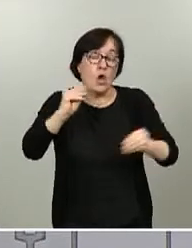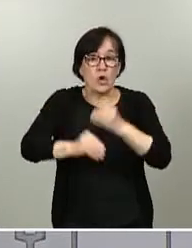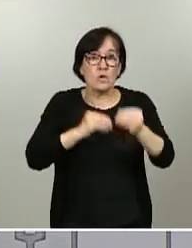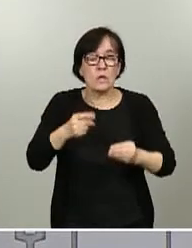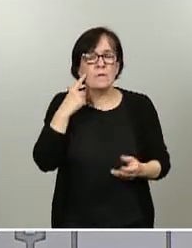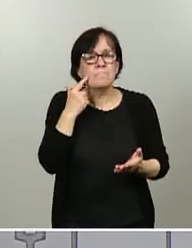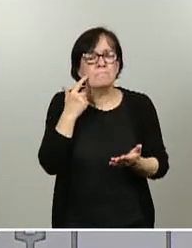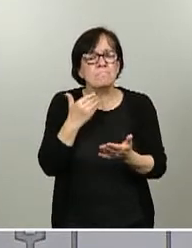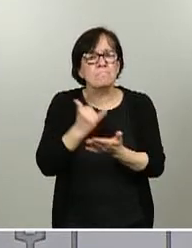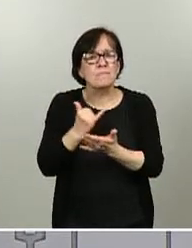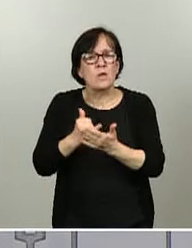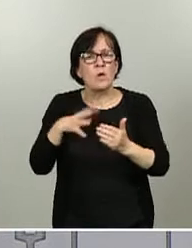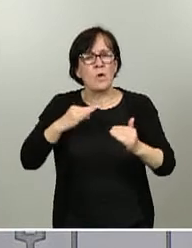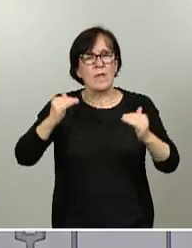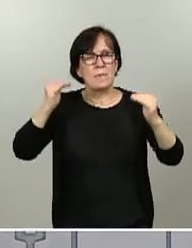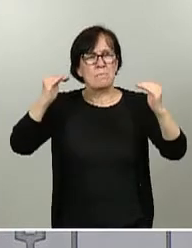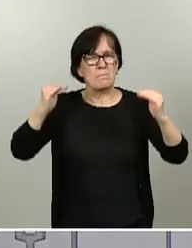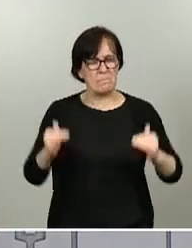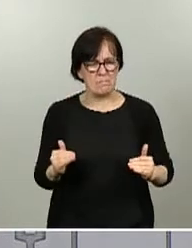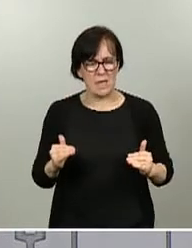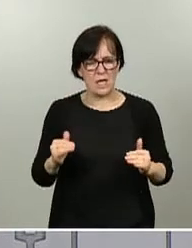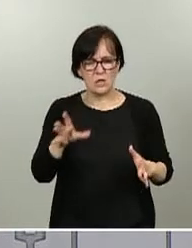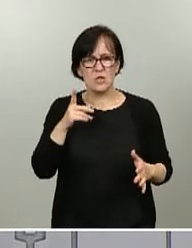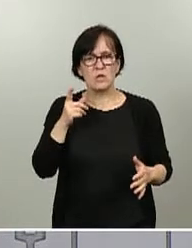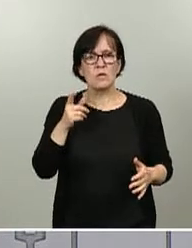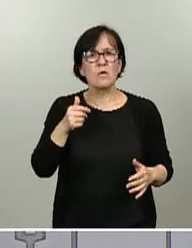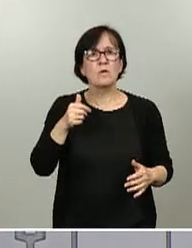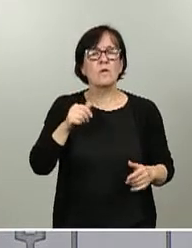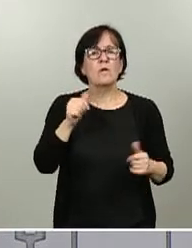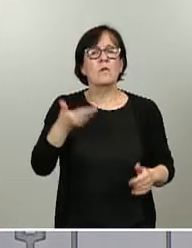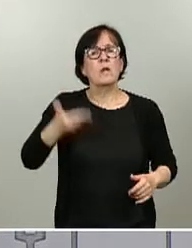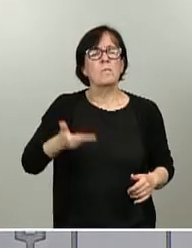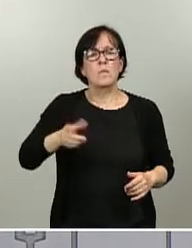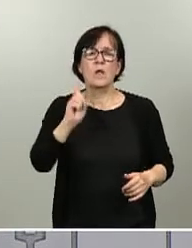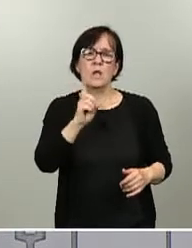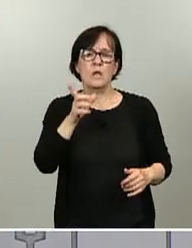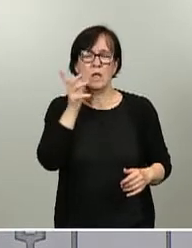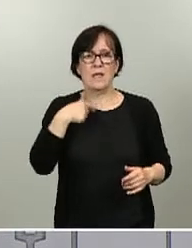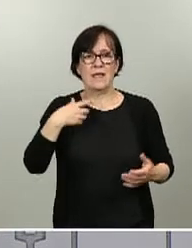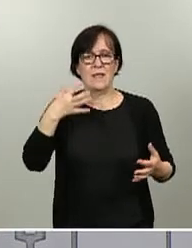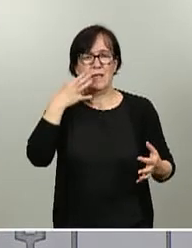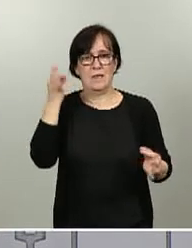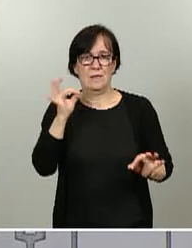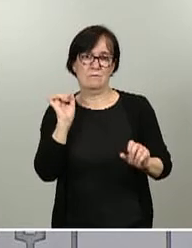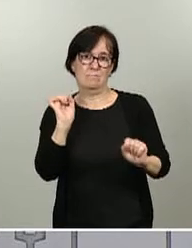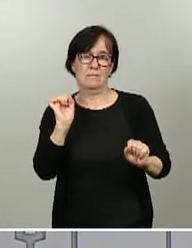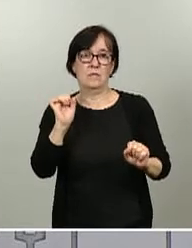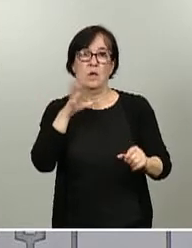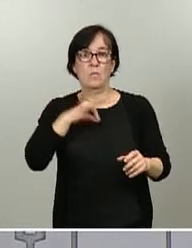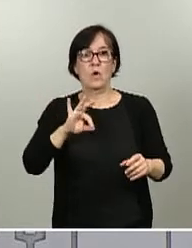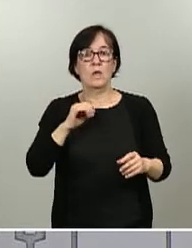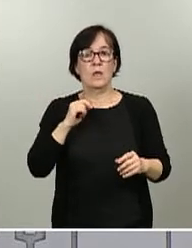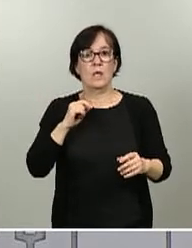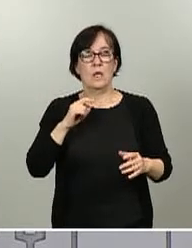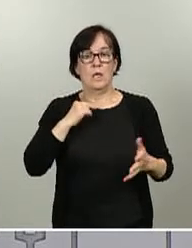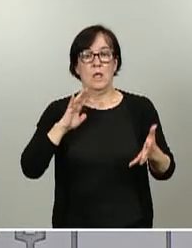reducir, no de forma importante, pero sí que puede reducir algo el riesgo de infección y puede favorecer en algunos casos la evolución. El zinc no